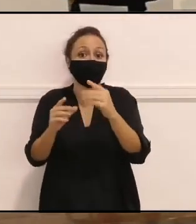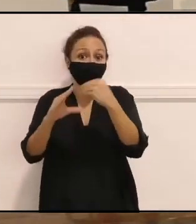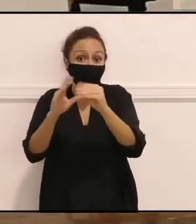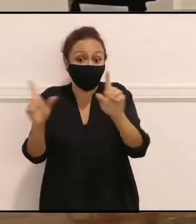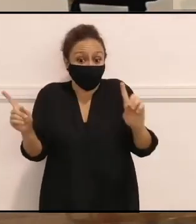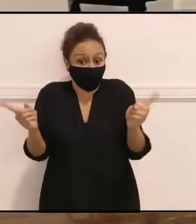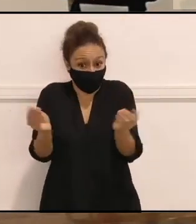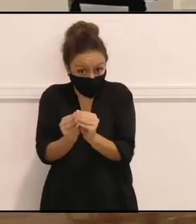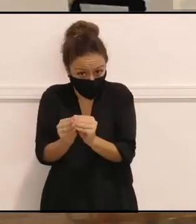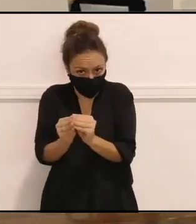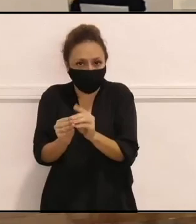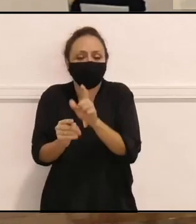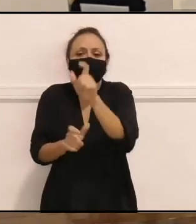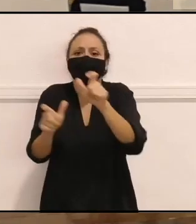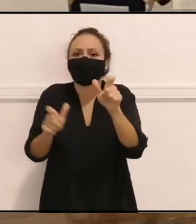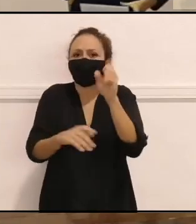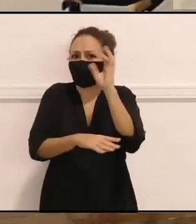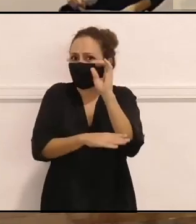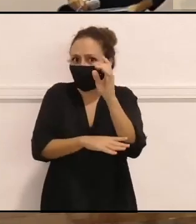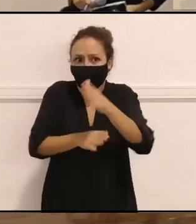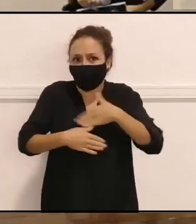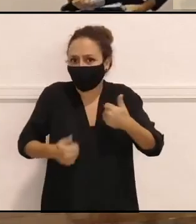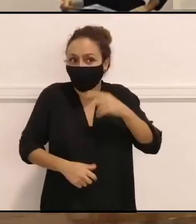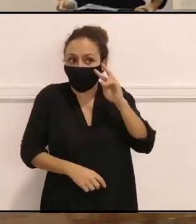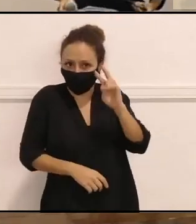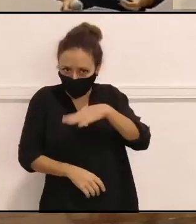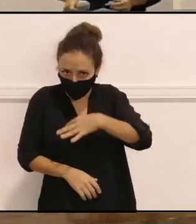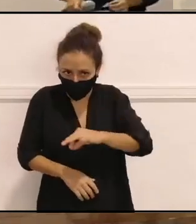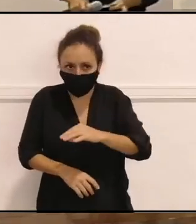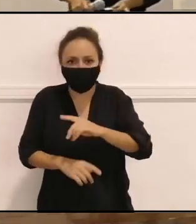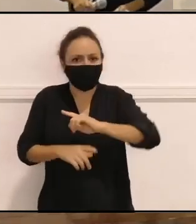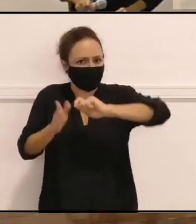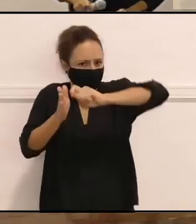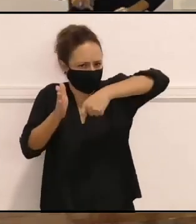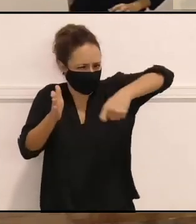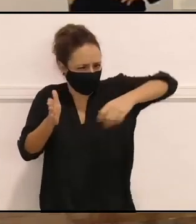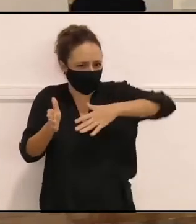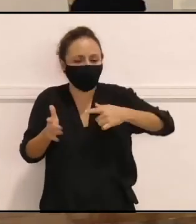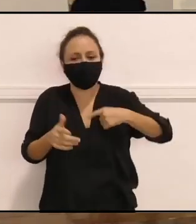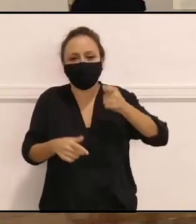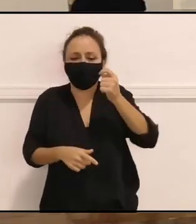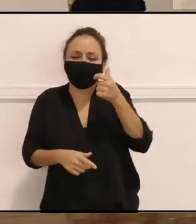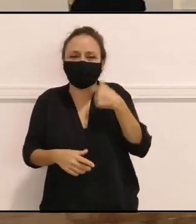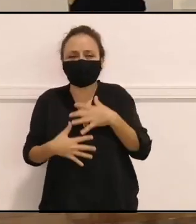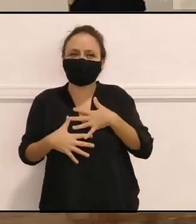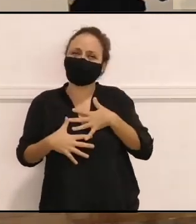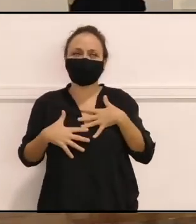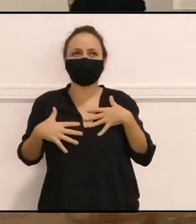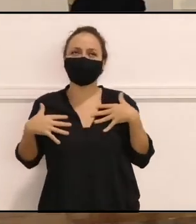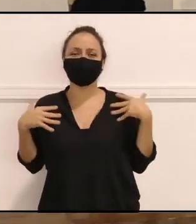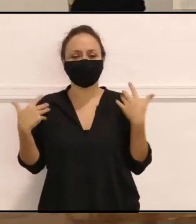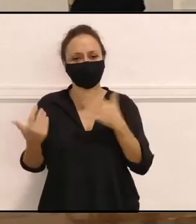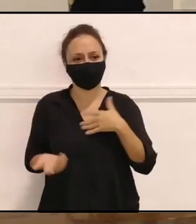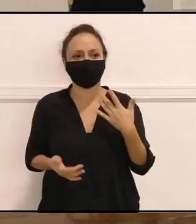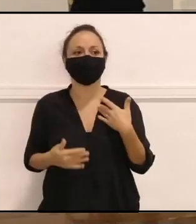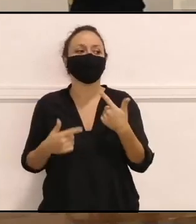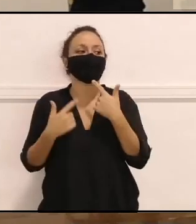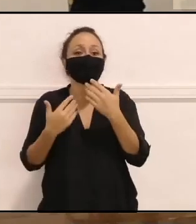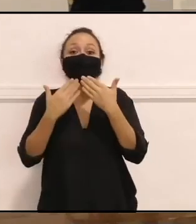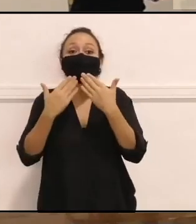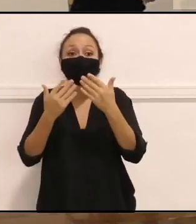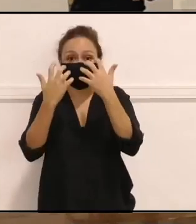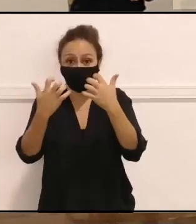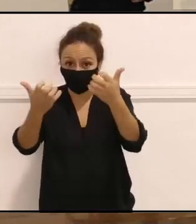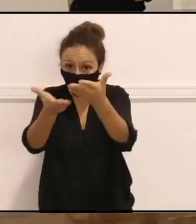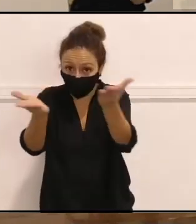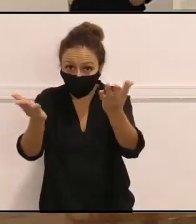profundizar en ellas. Ya no me enrollo más, que quería yo soltar la lagrimita, darles las gracias otra vez a todas las que están de este lado, a las